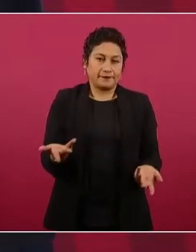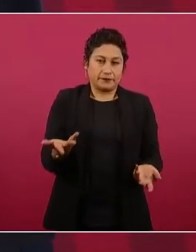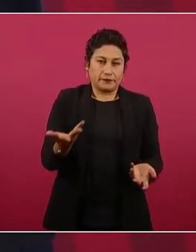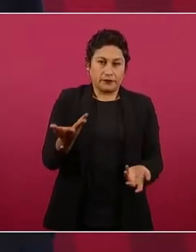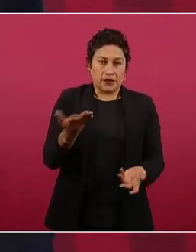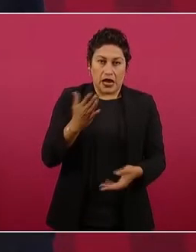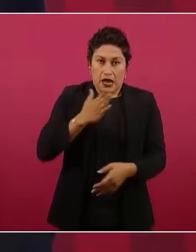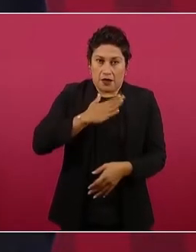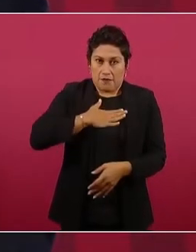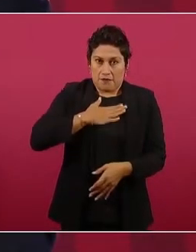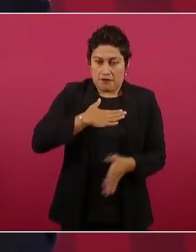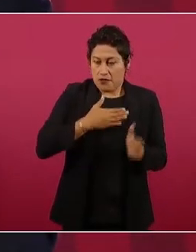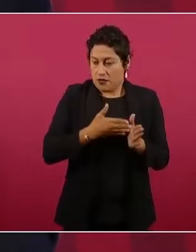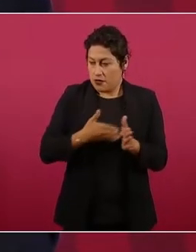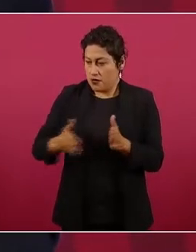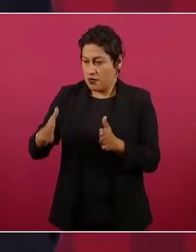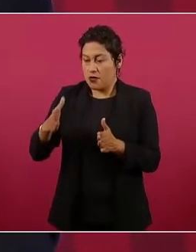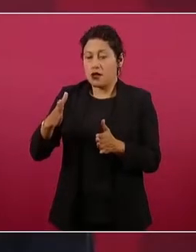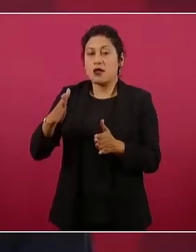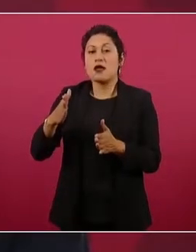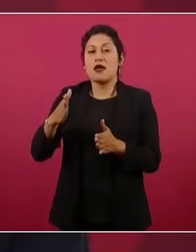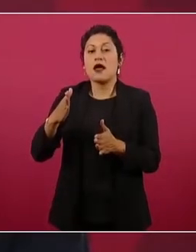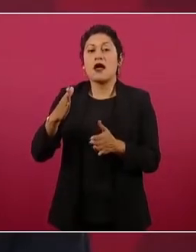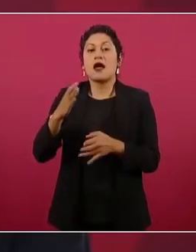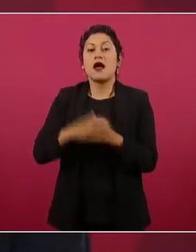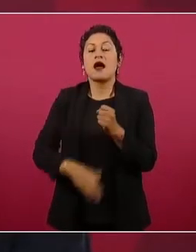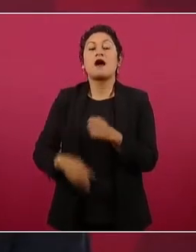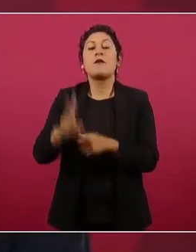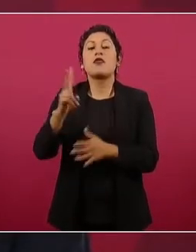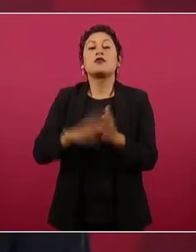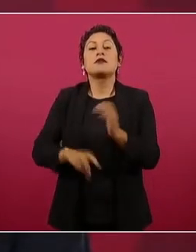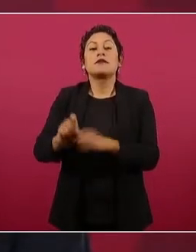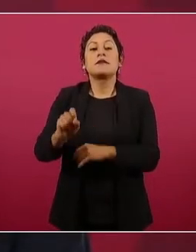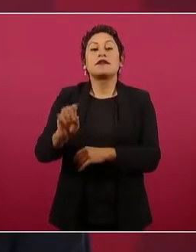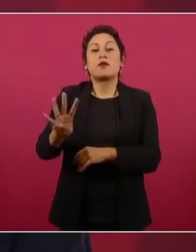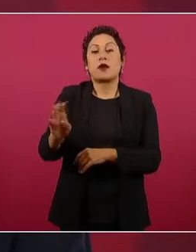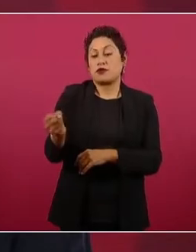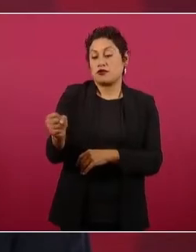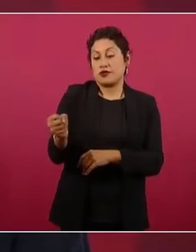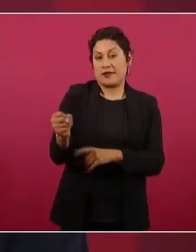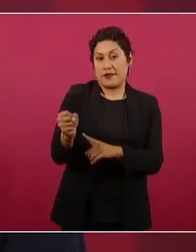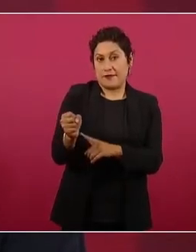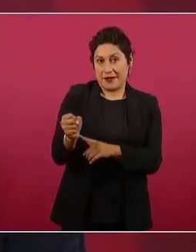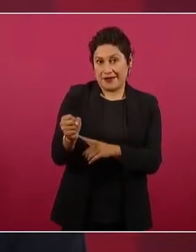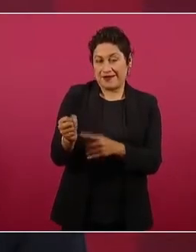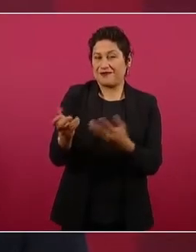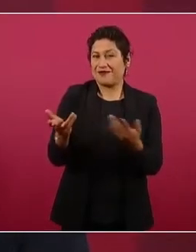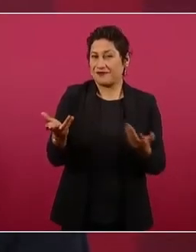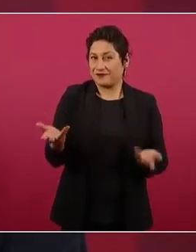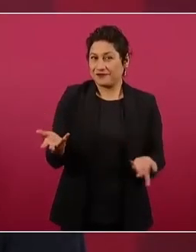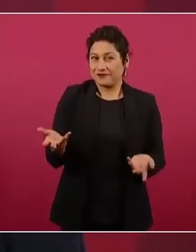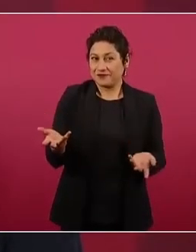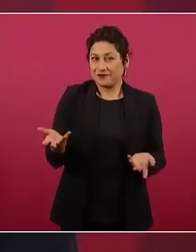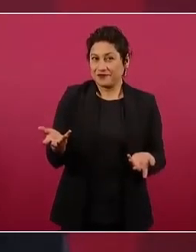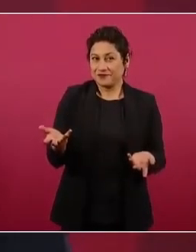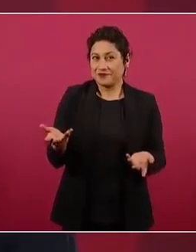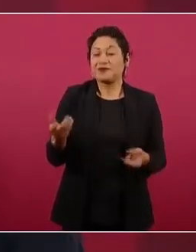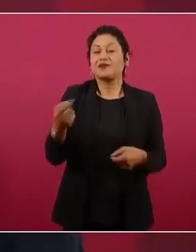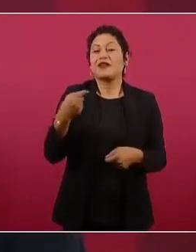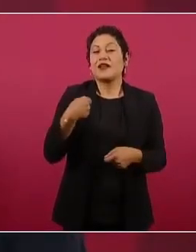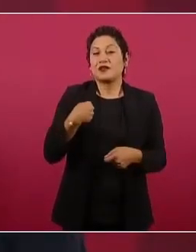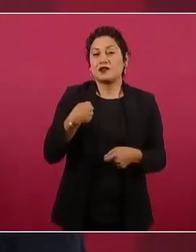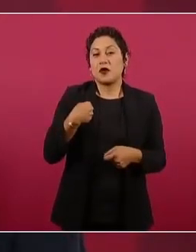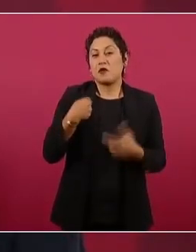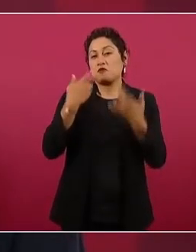a finales de septiembre del 24 y además ya me jubilo, ya lo he